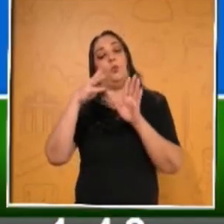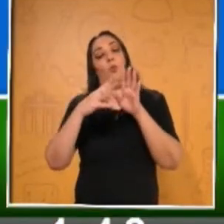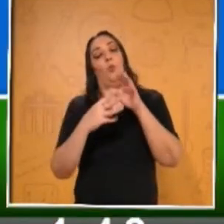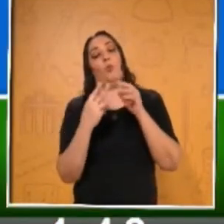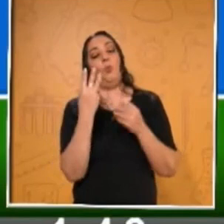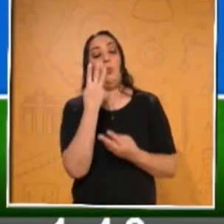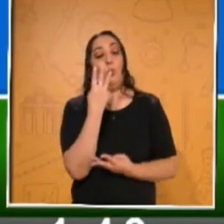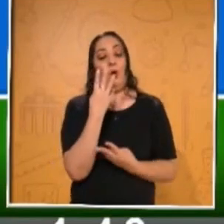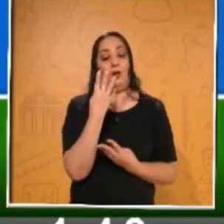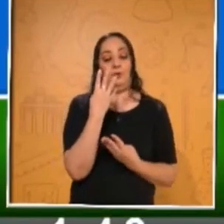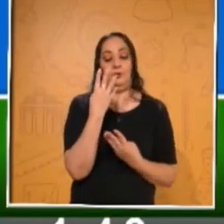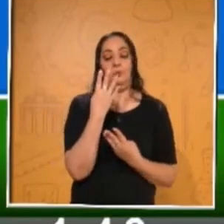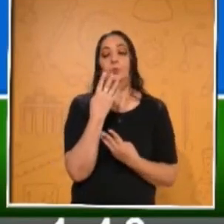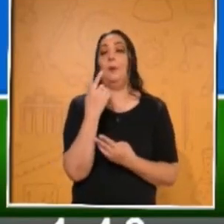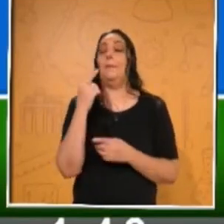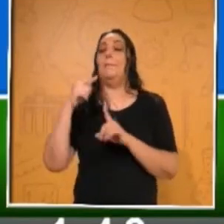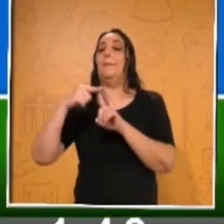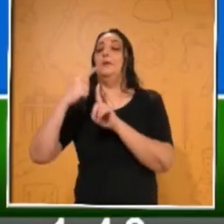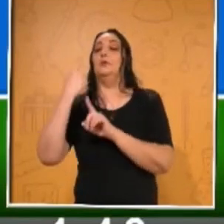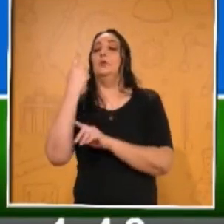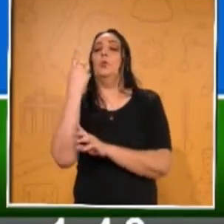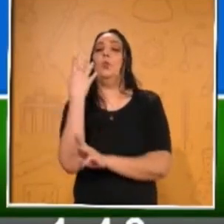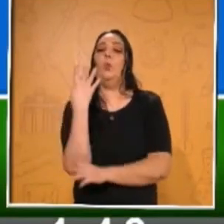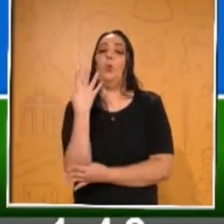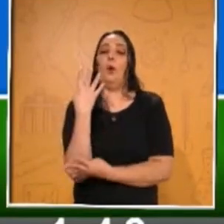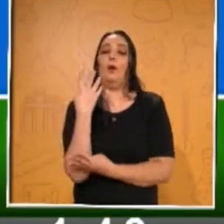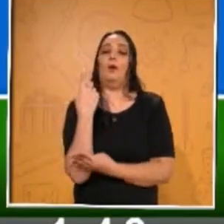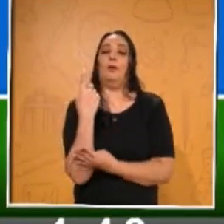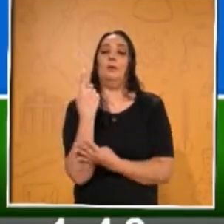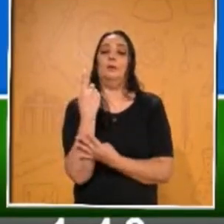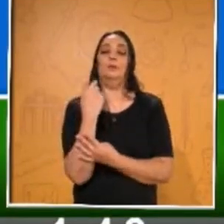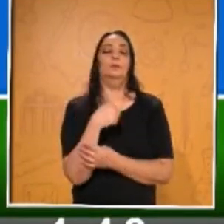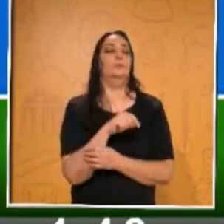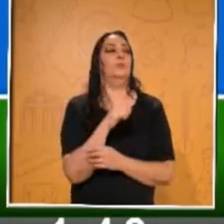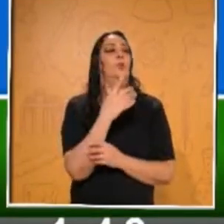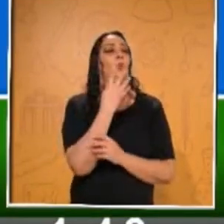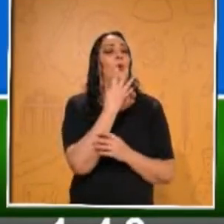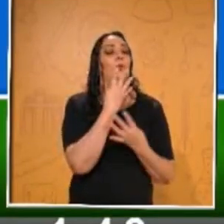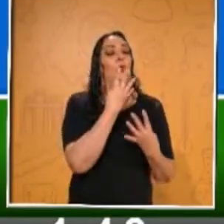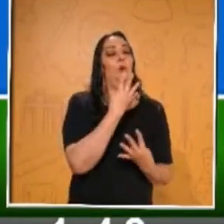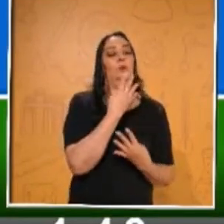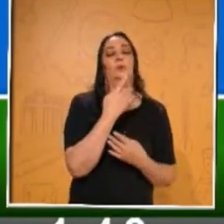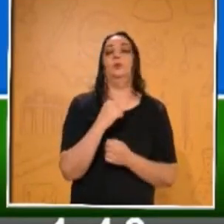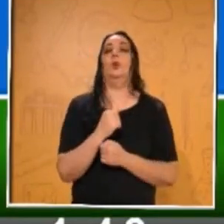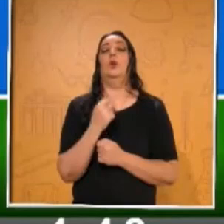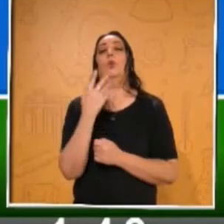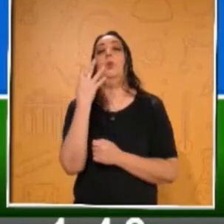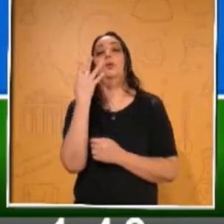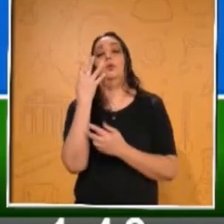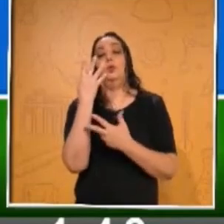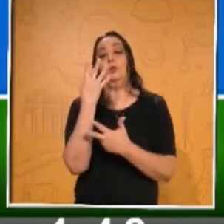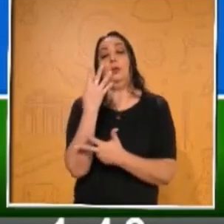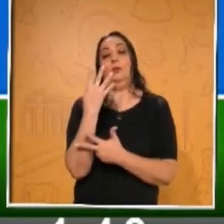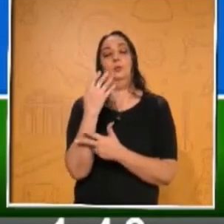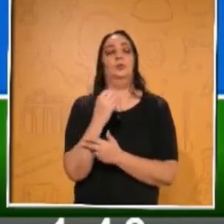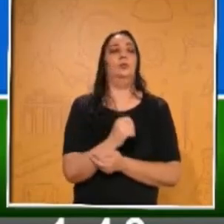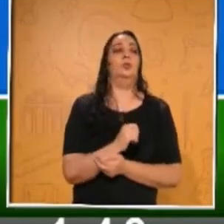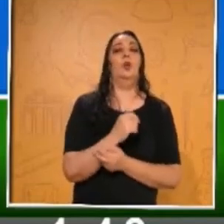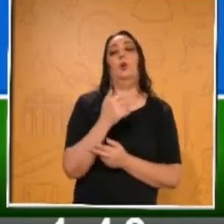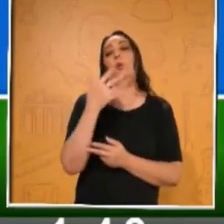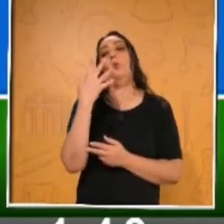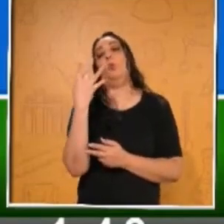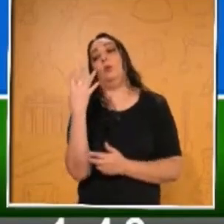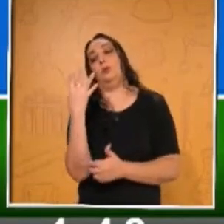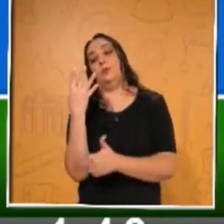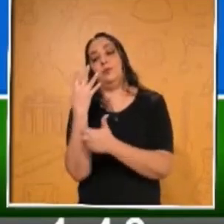cuarto? Rojo, cuatro cuartos. Rombo, cuatro octavos. Círculo, cuatro dieciséisavos.